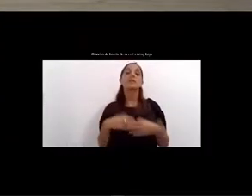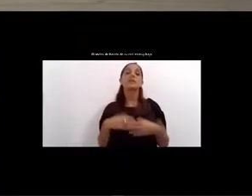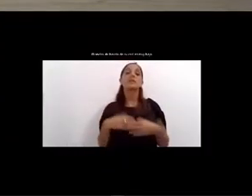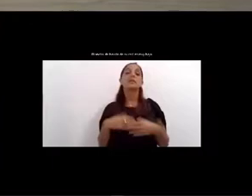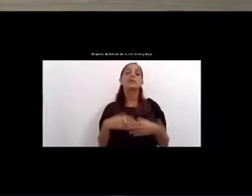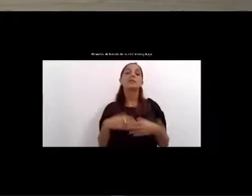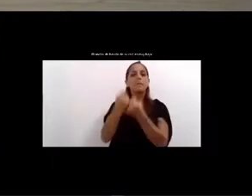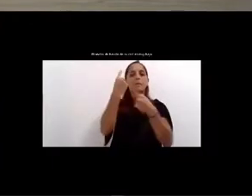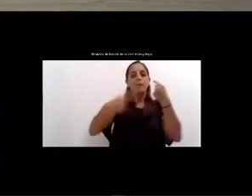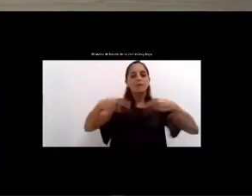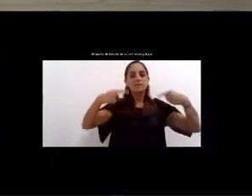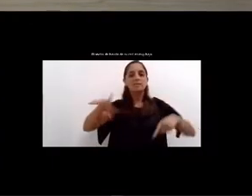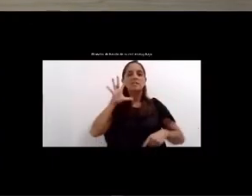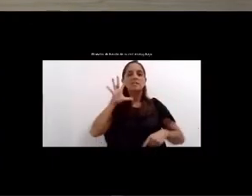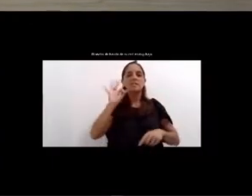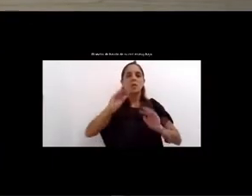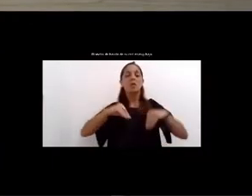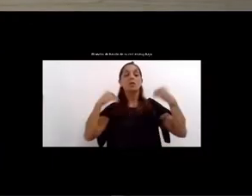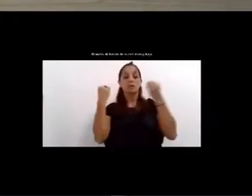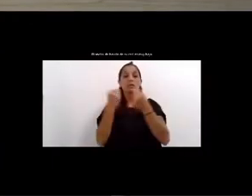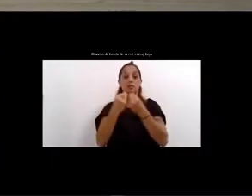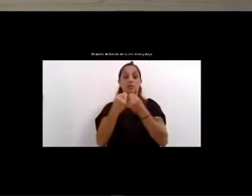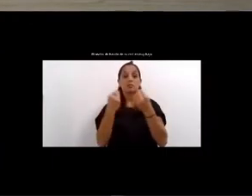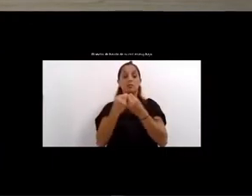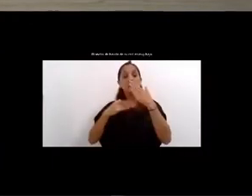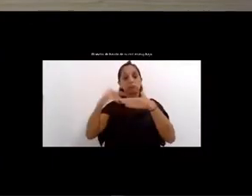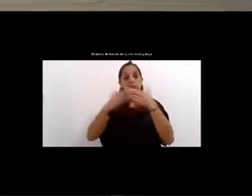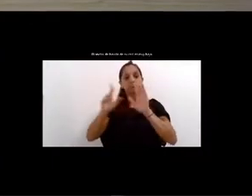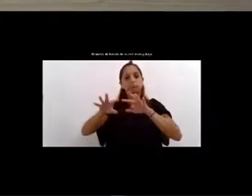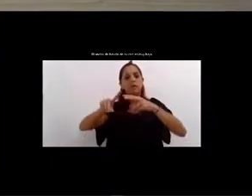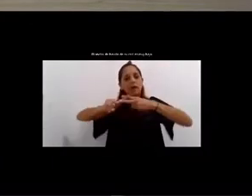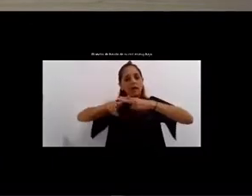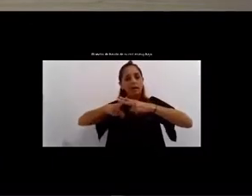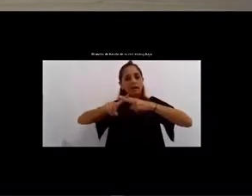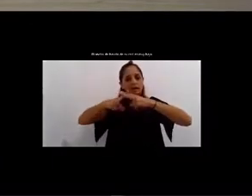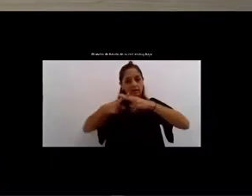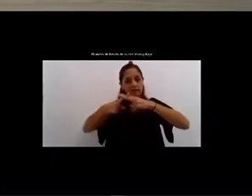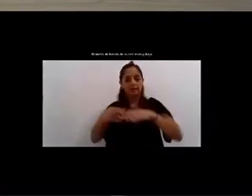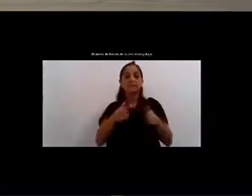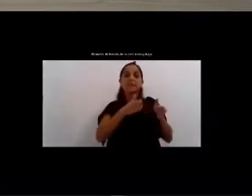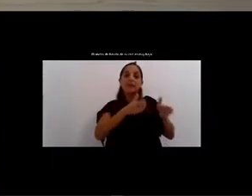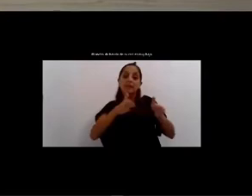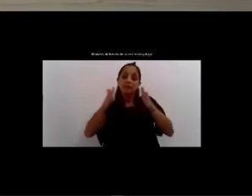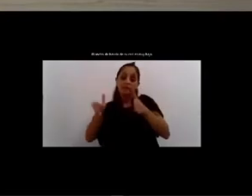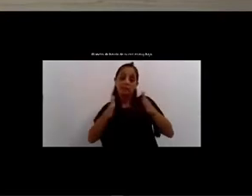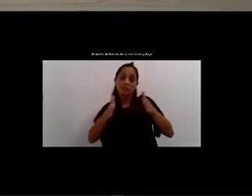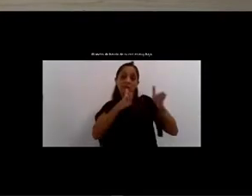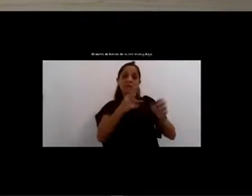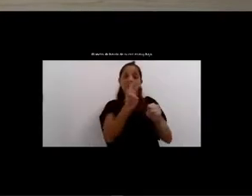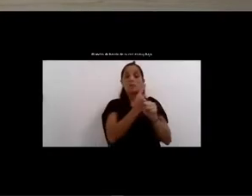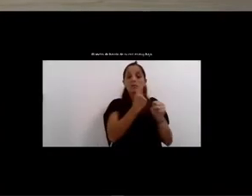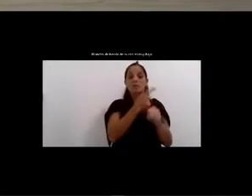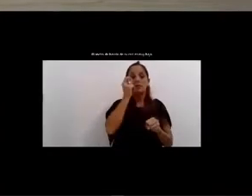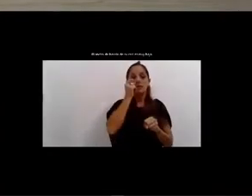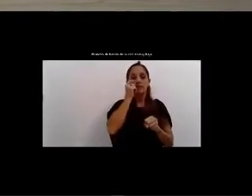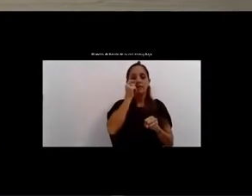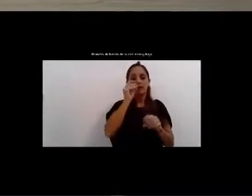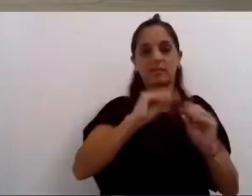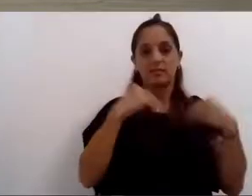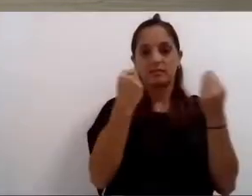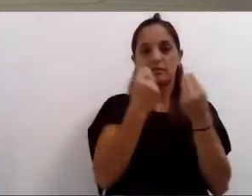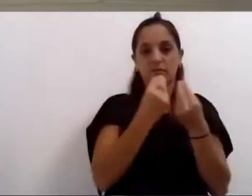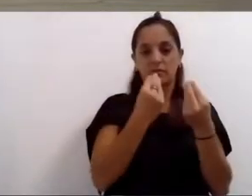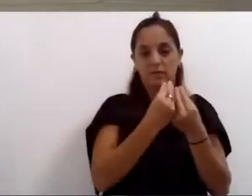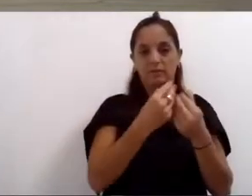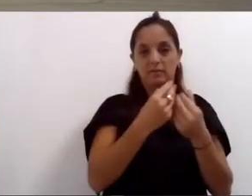nuestra ciudad. En la primera etapa trabajaremos en 20 de ellas como el Alfredo Palacios en Echesorto y la Plaza de las Américas